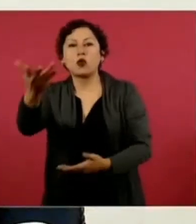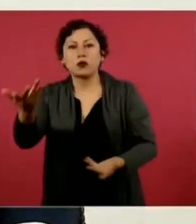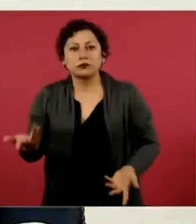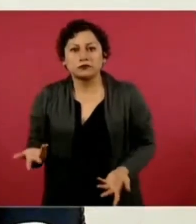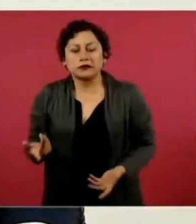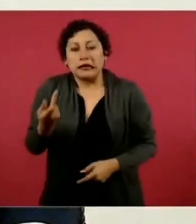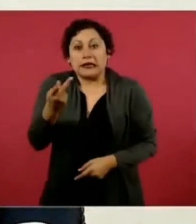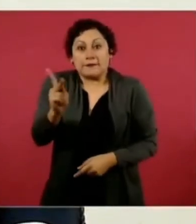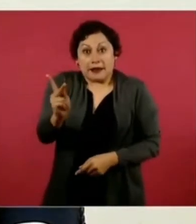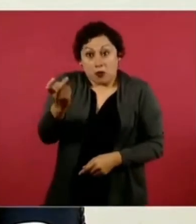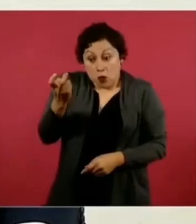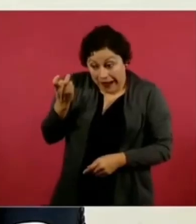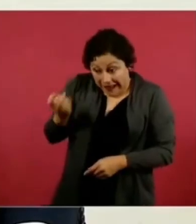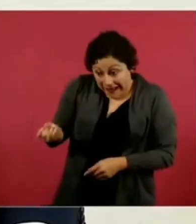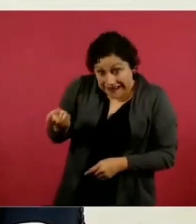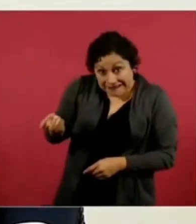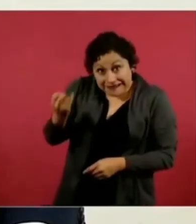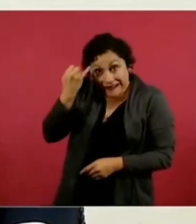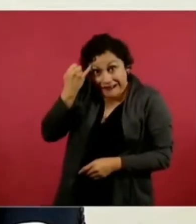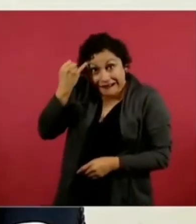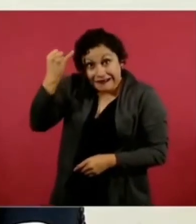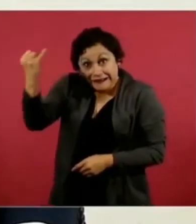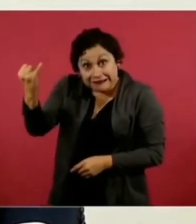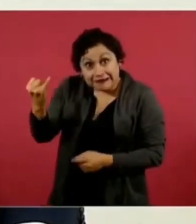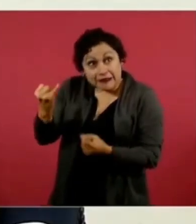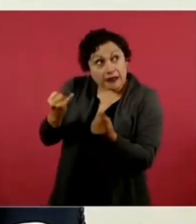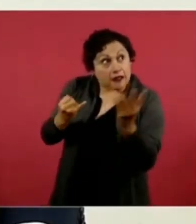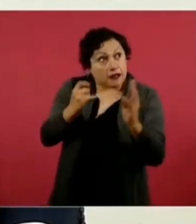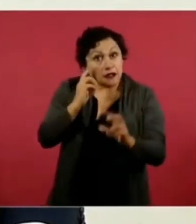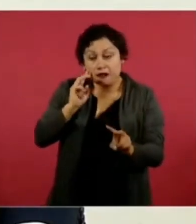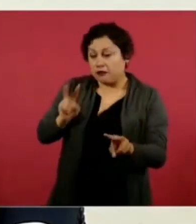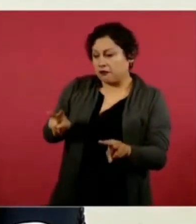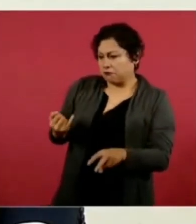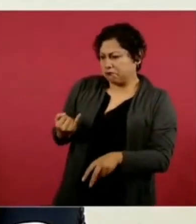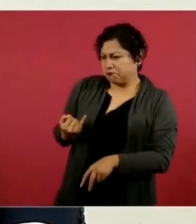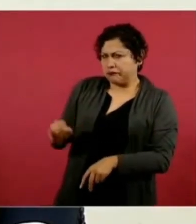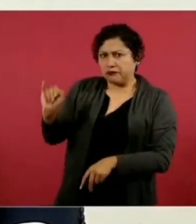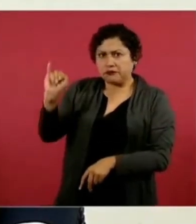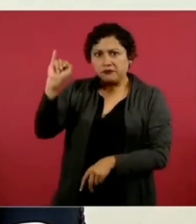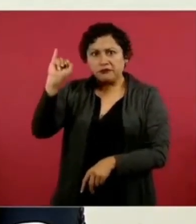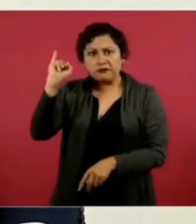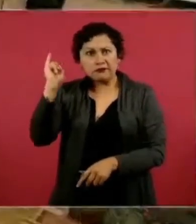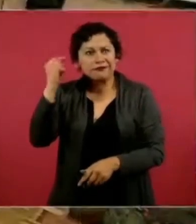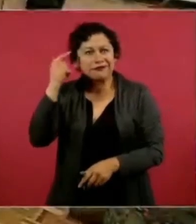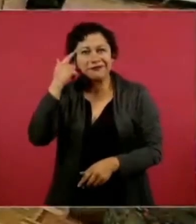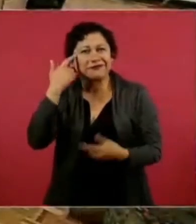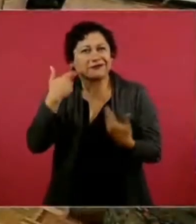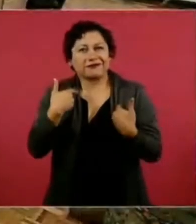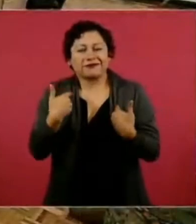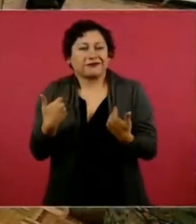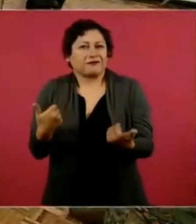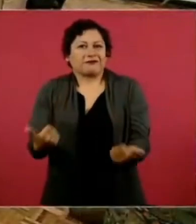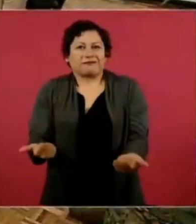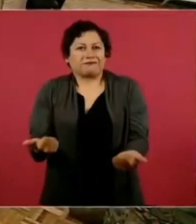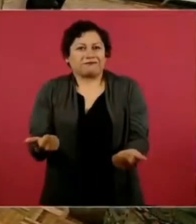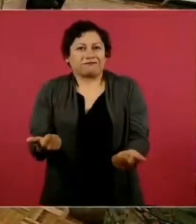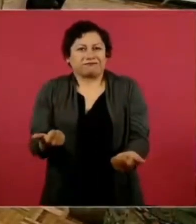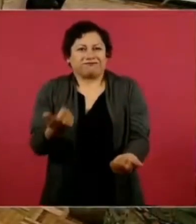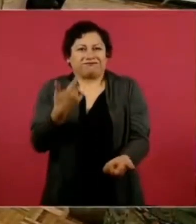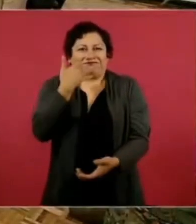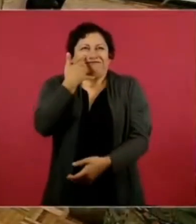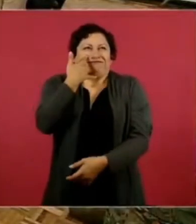para algunos, porque ellos…